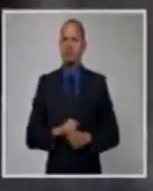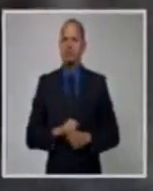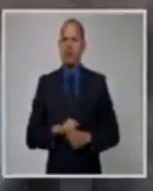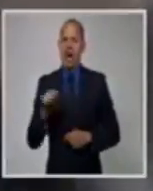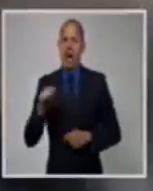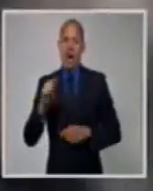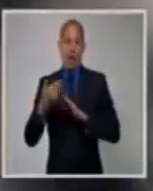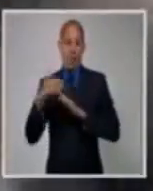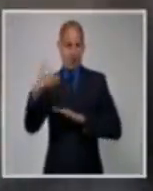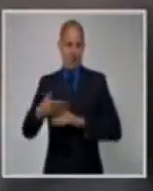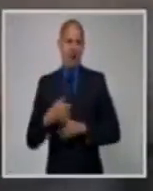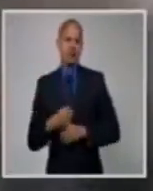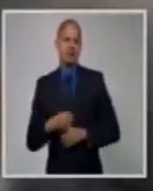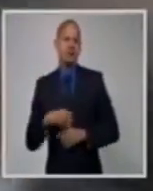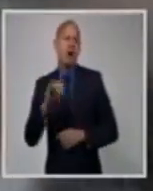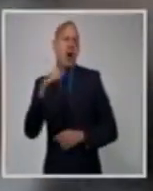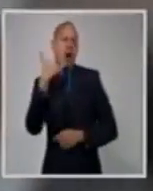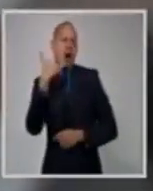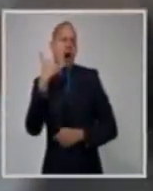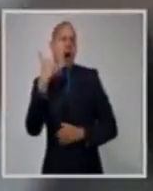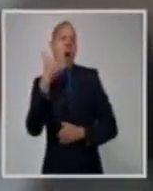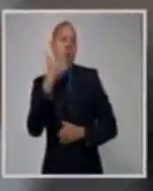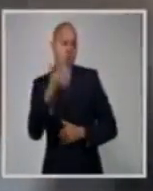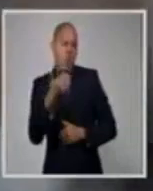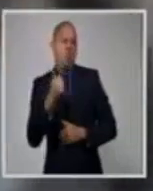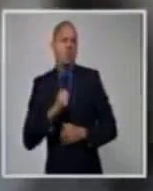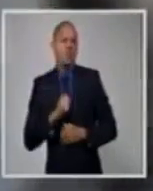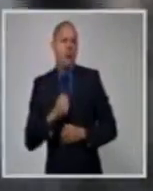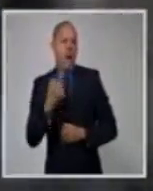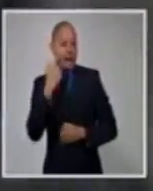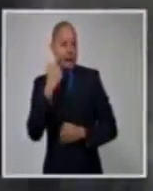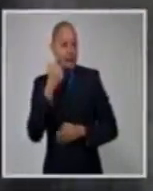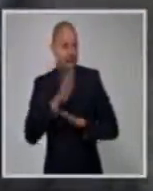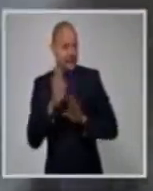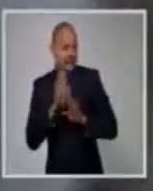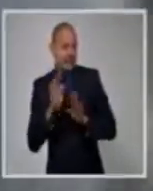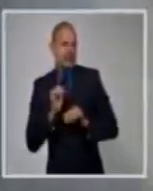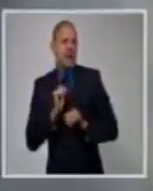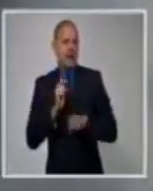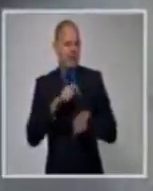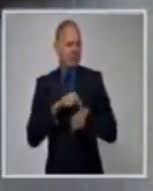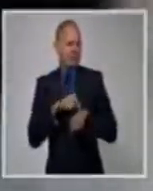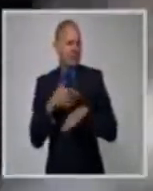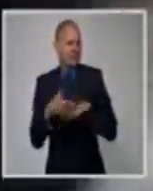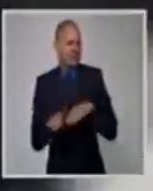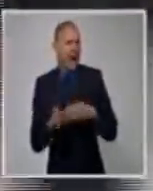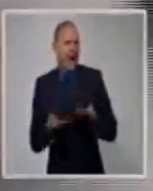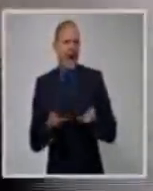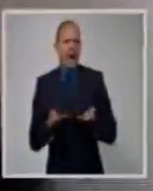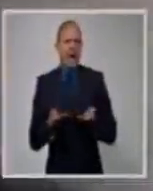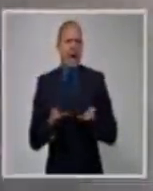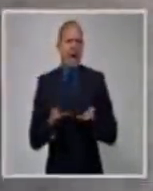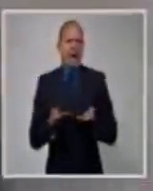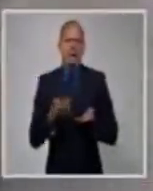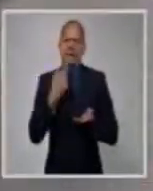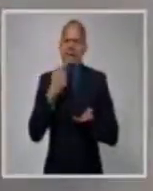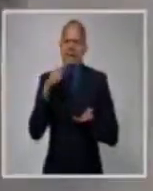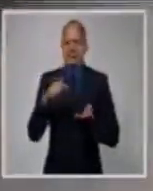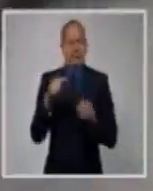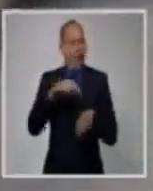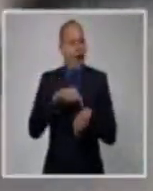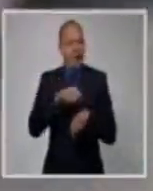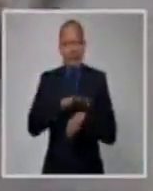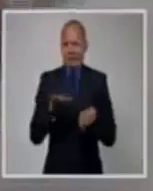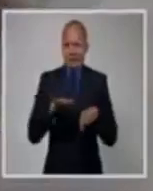terminando, yo estoy terminando la reunión. No pueden ir a tomarse un café o, perdona que te sugieres. Vamos a cerrarlo, vamos a